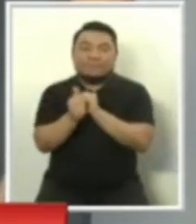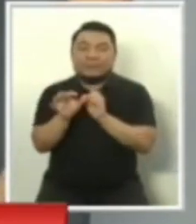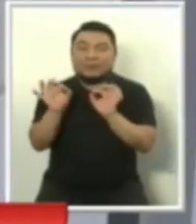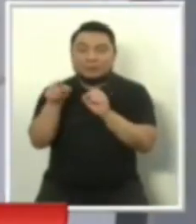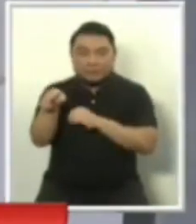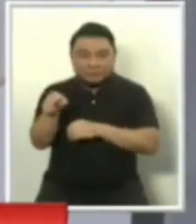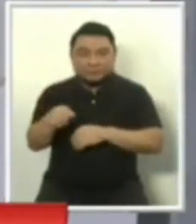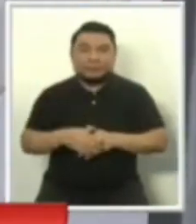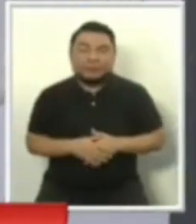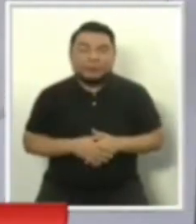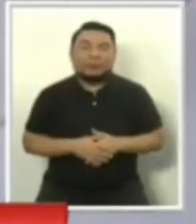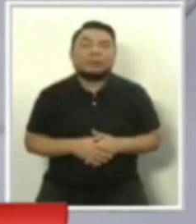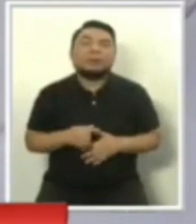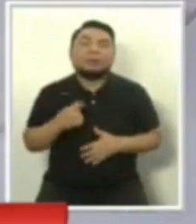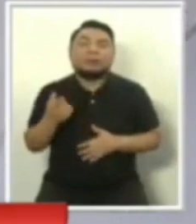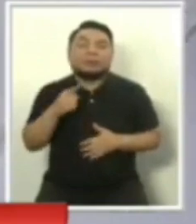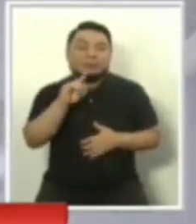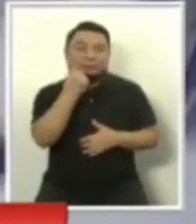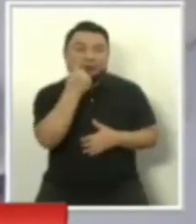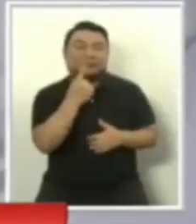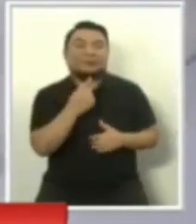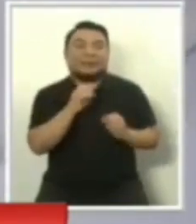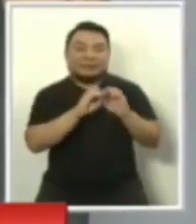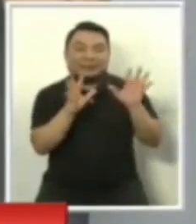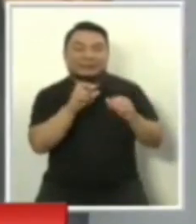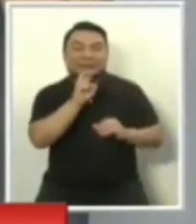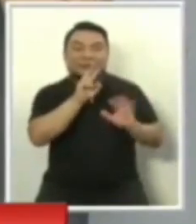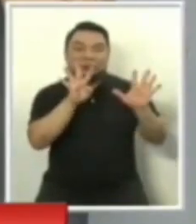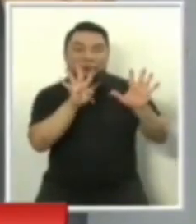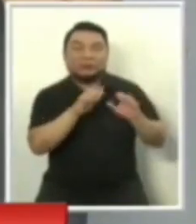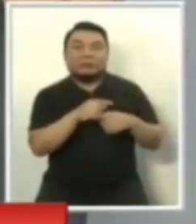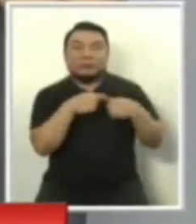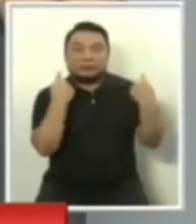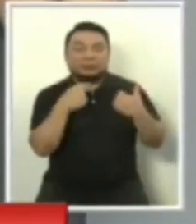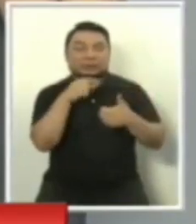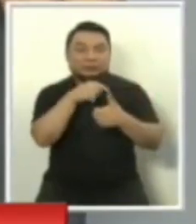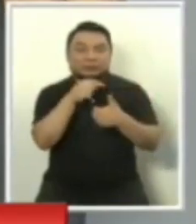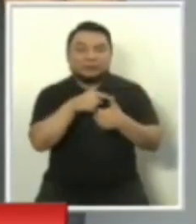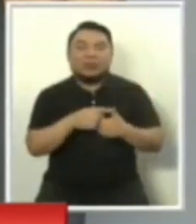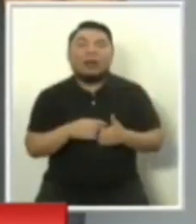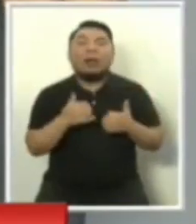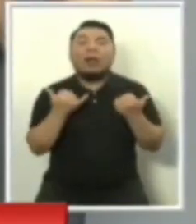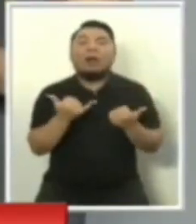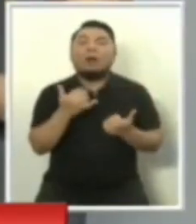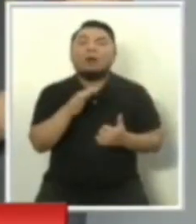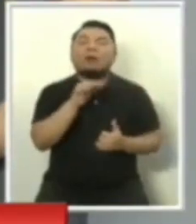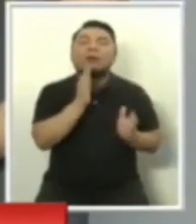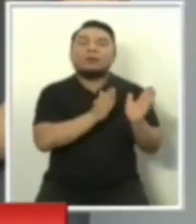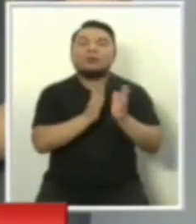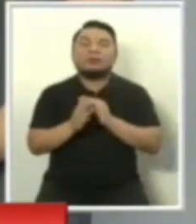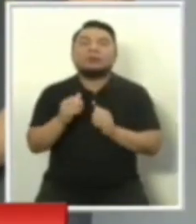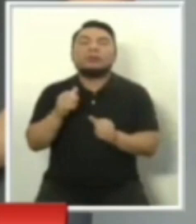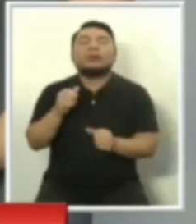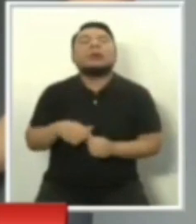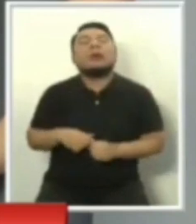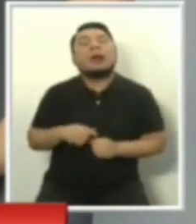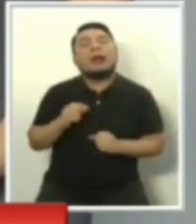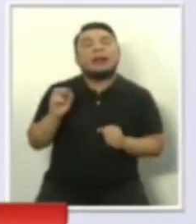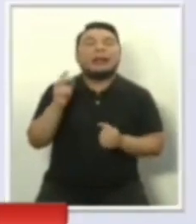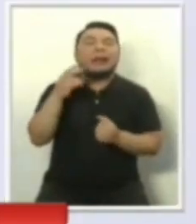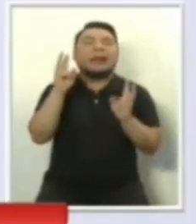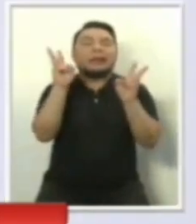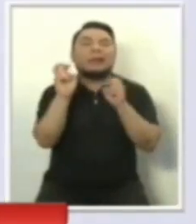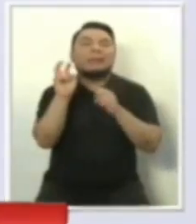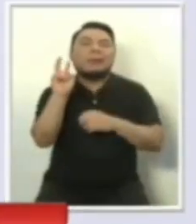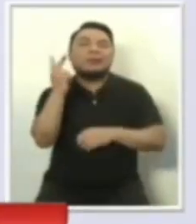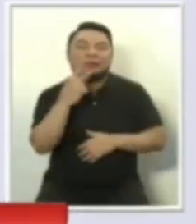seis candidatos de la primera fecha. Vamos a determinar cómo va a ser el orden de intervención del bloque dos, que será la